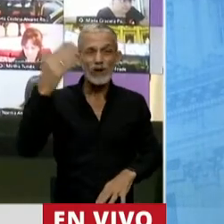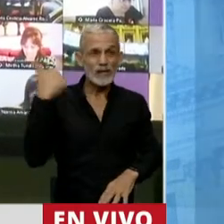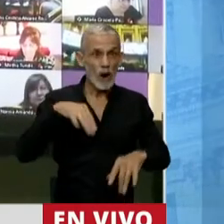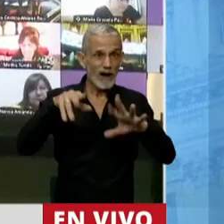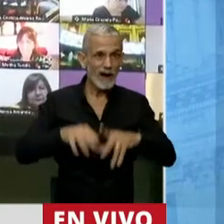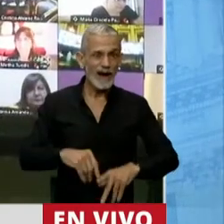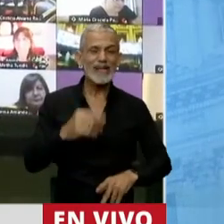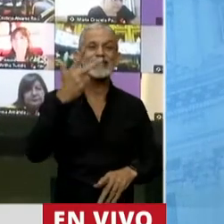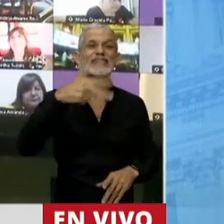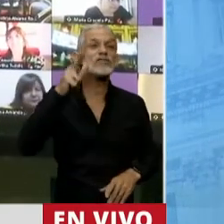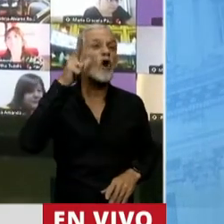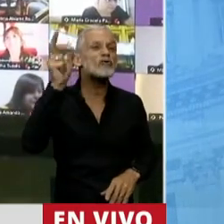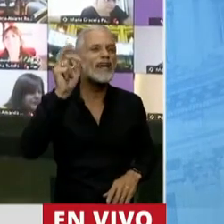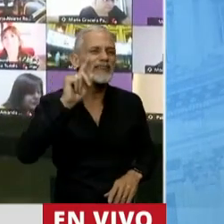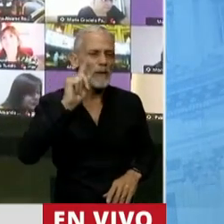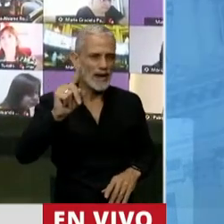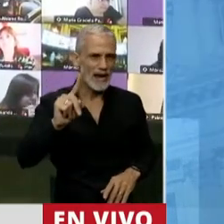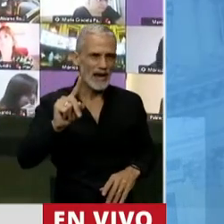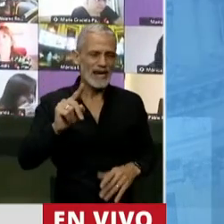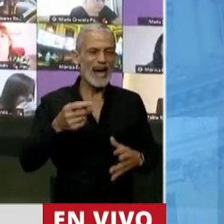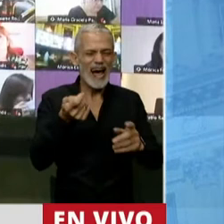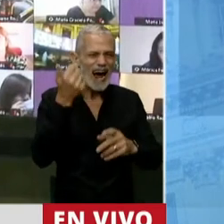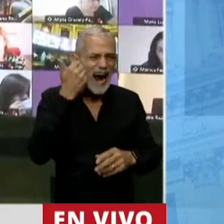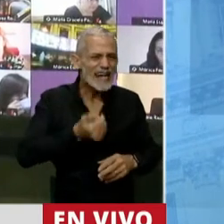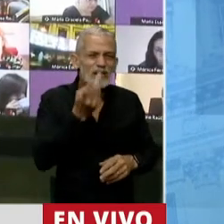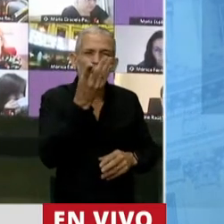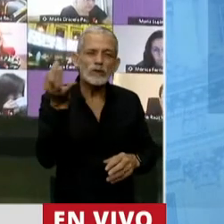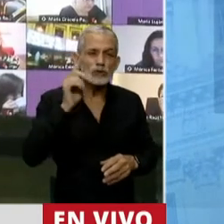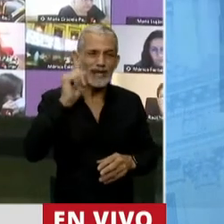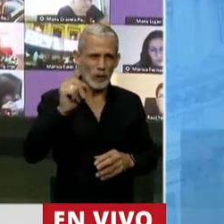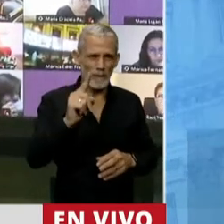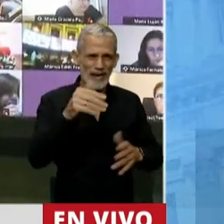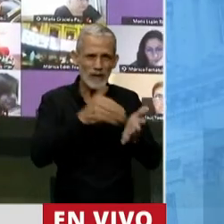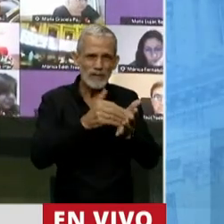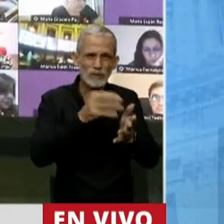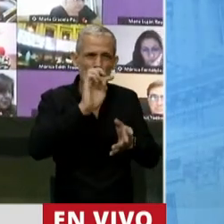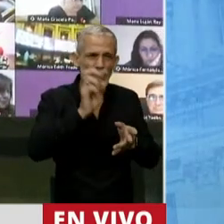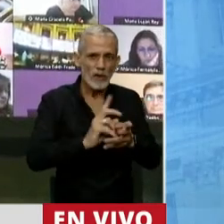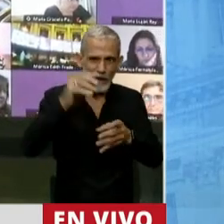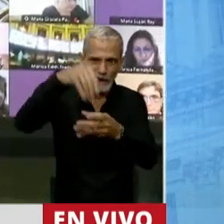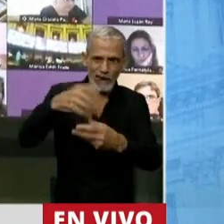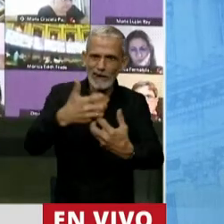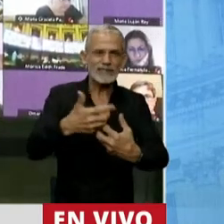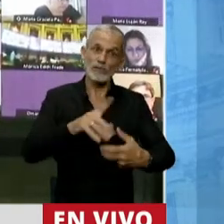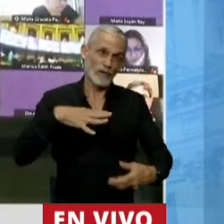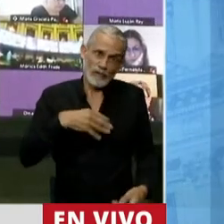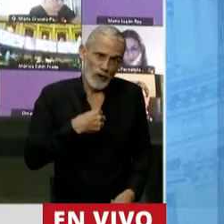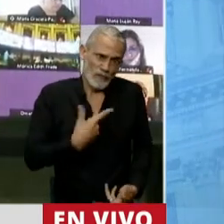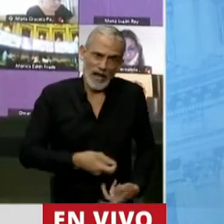informes hablan de 380 mil ya estamos casi en 400 mil millones fuera del sistema. Eso es falta de confianza en el sistema.